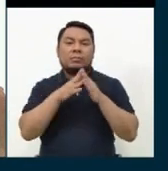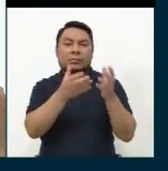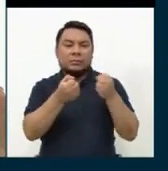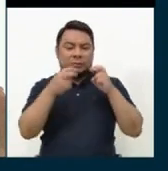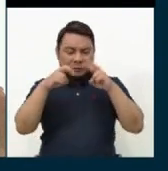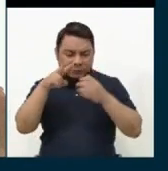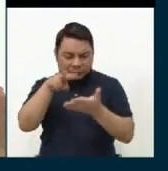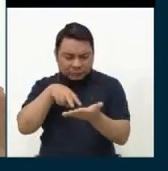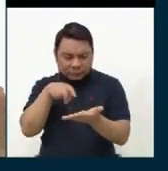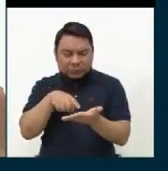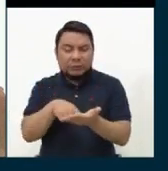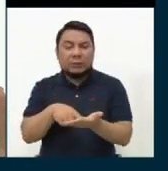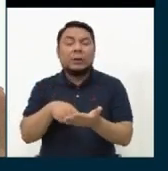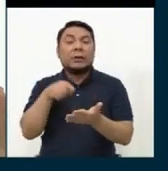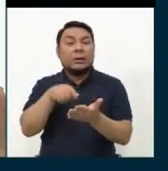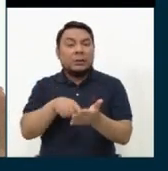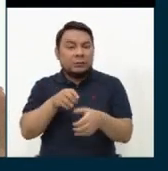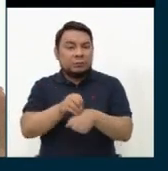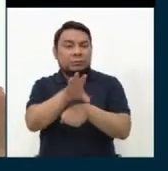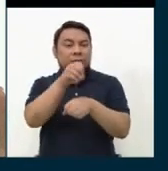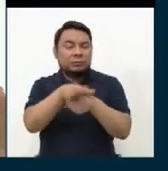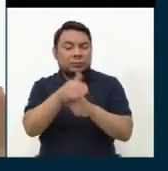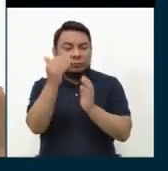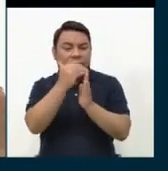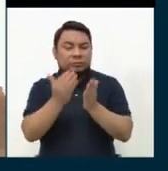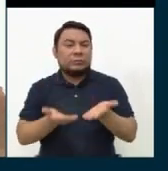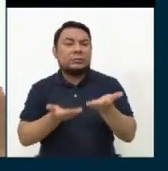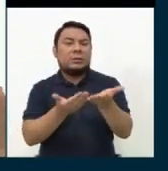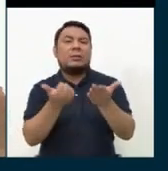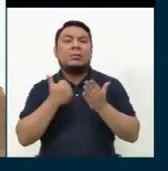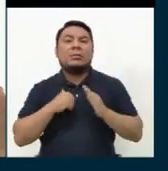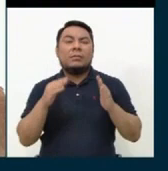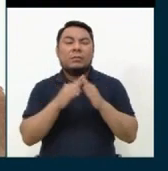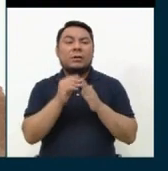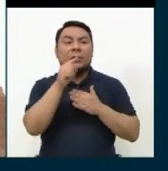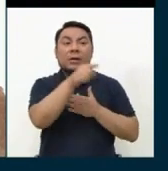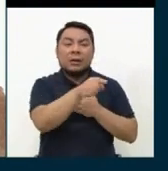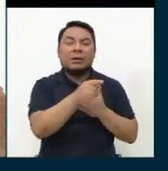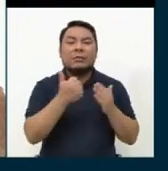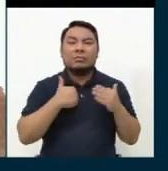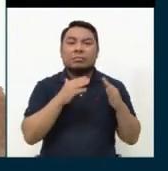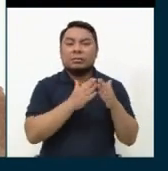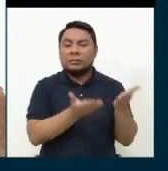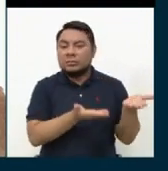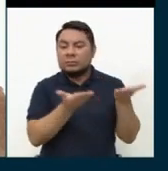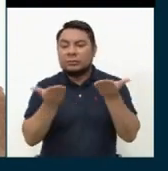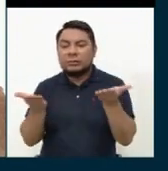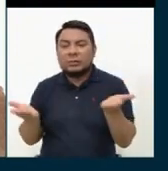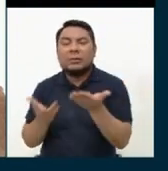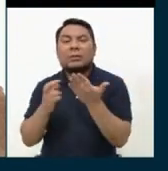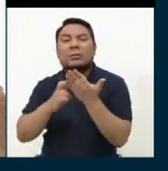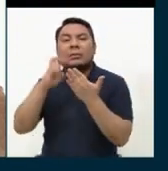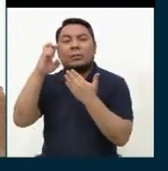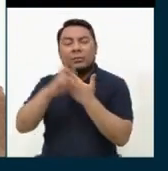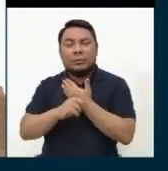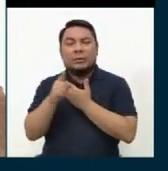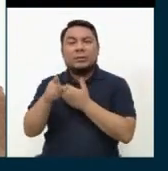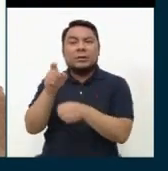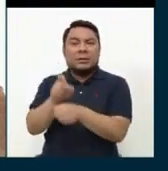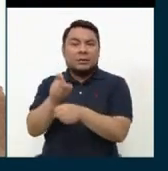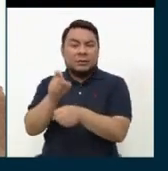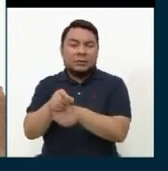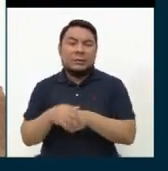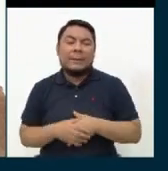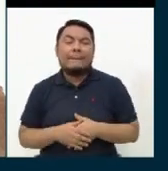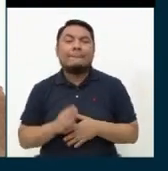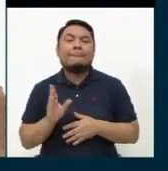los municipios para que de alguna manera generen programas justamente de capacitación.